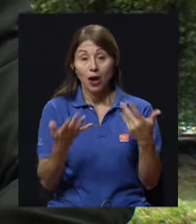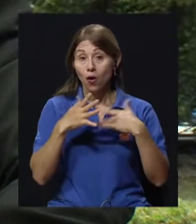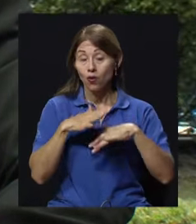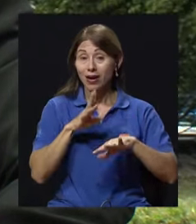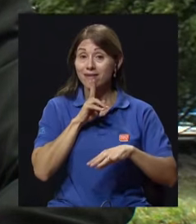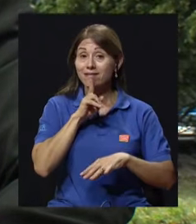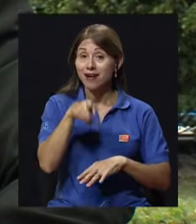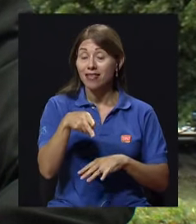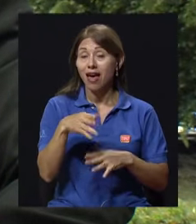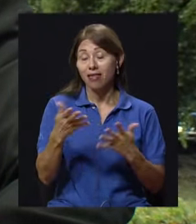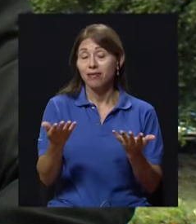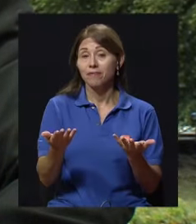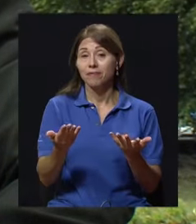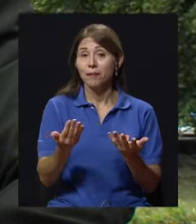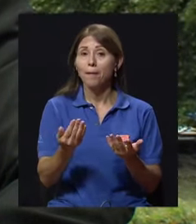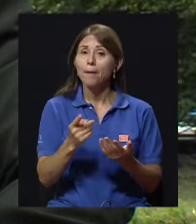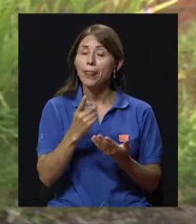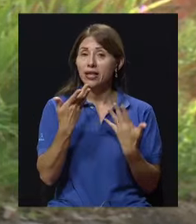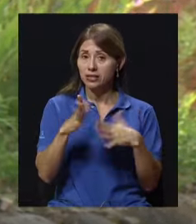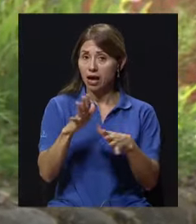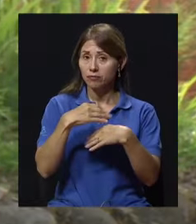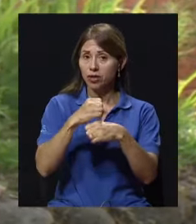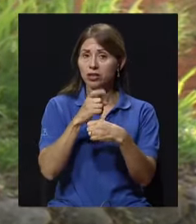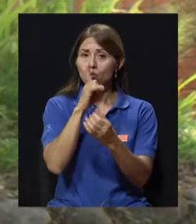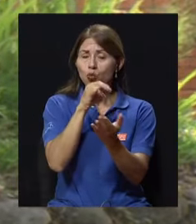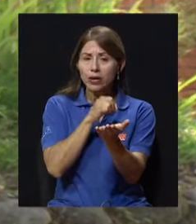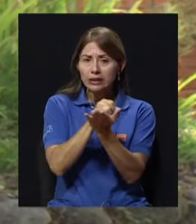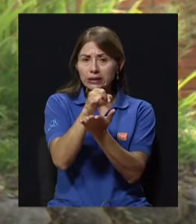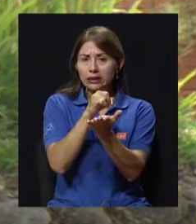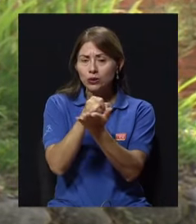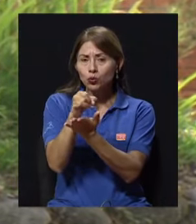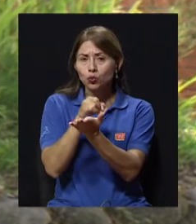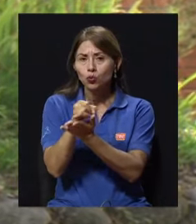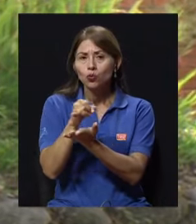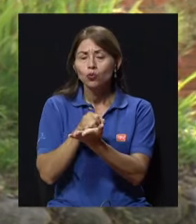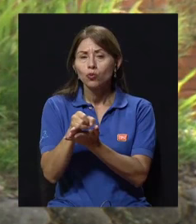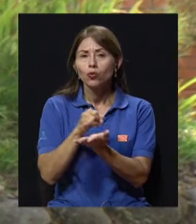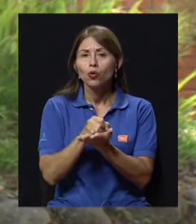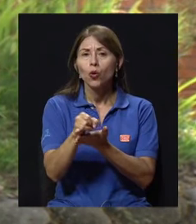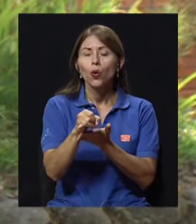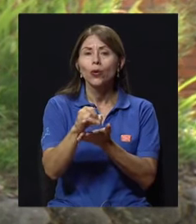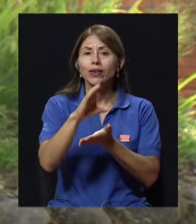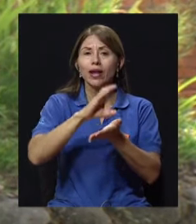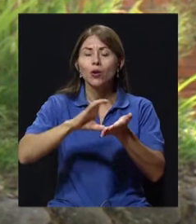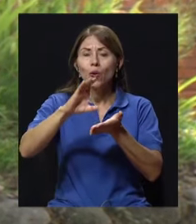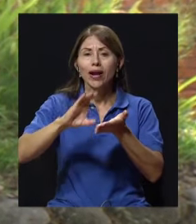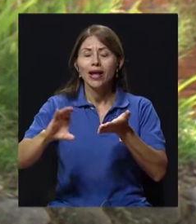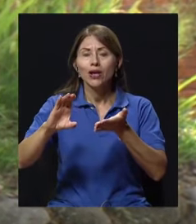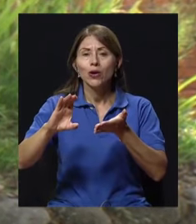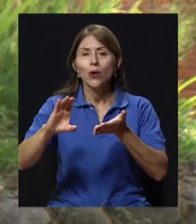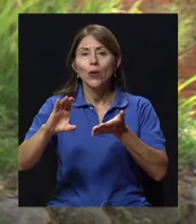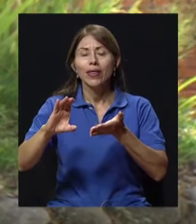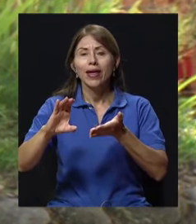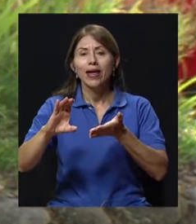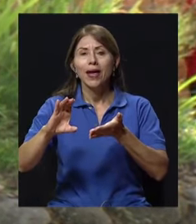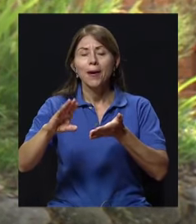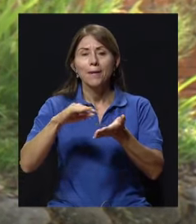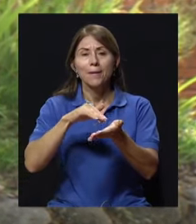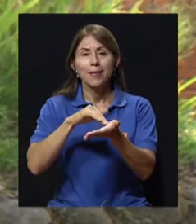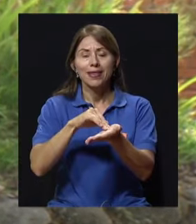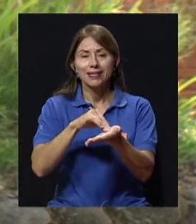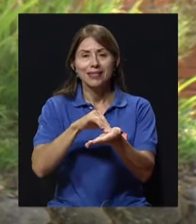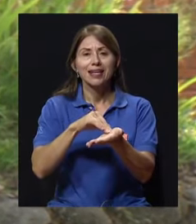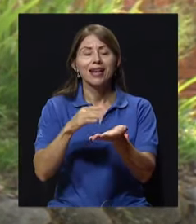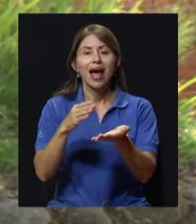el colegio, hay un estudio de una de las, del colegio de medicina,